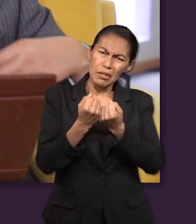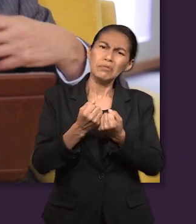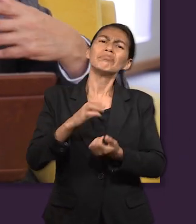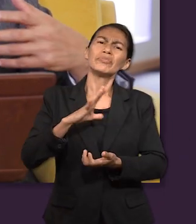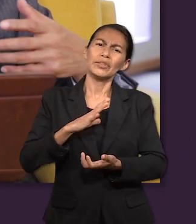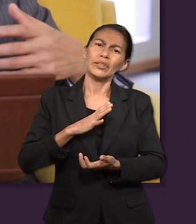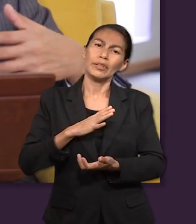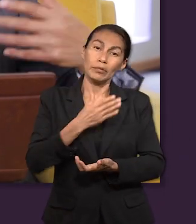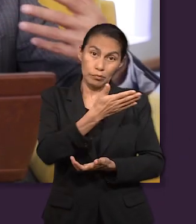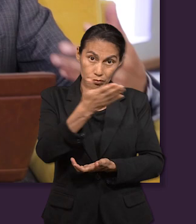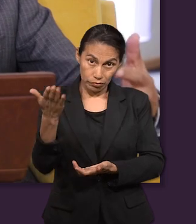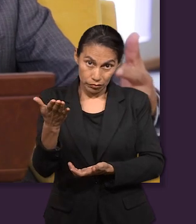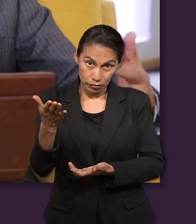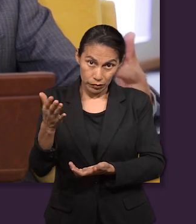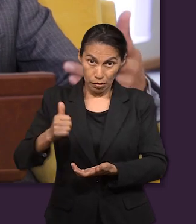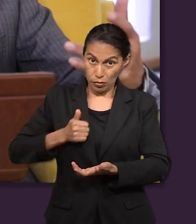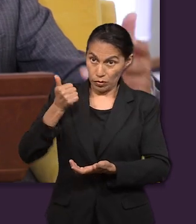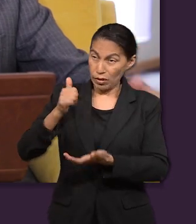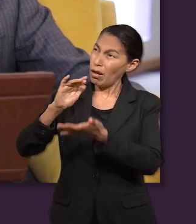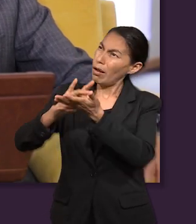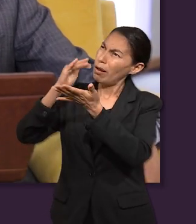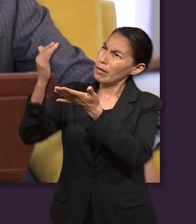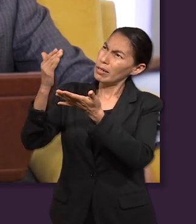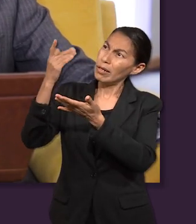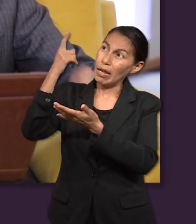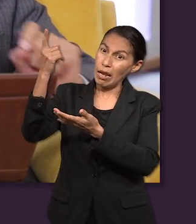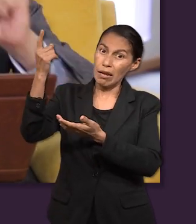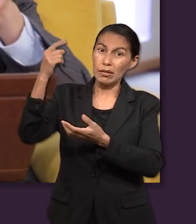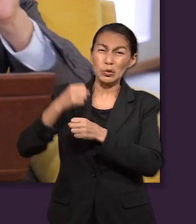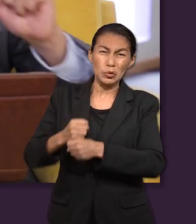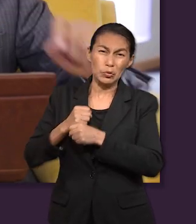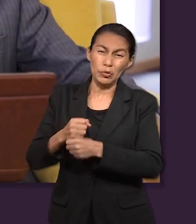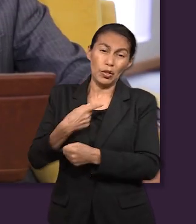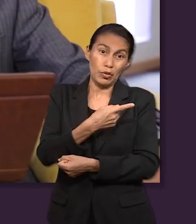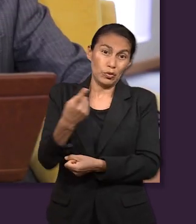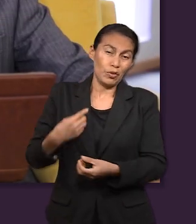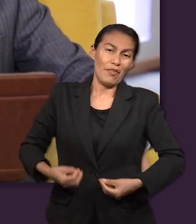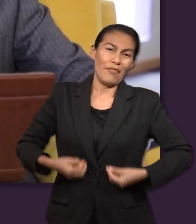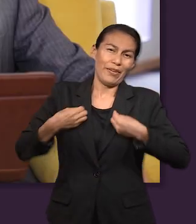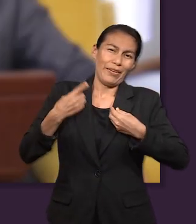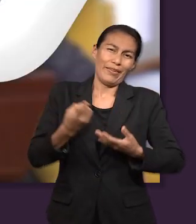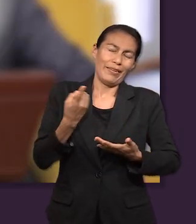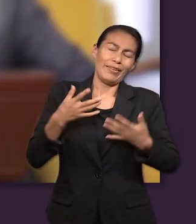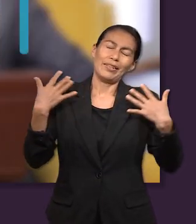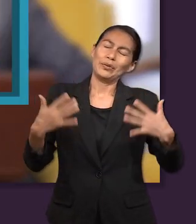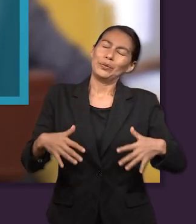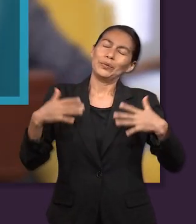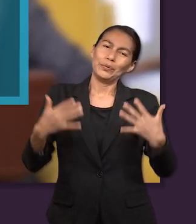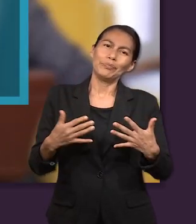y apreciemos lo que él ha hecho por cada uno de nosotros para darnos vida eterna.